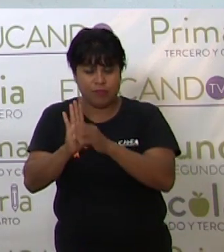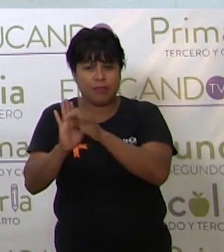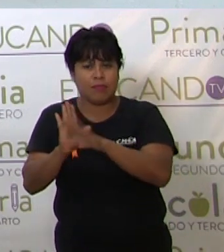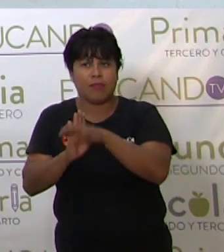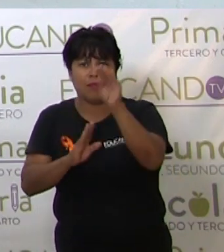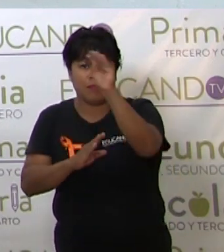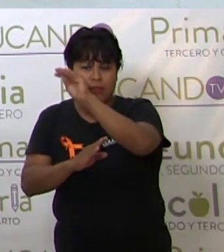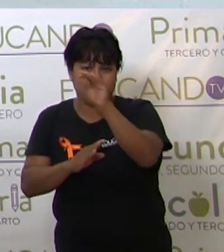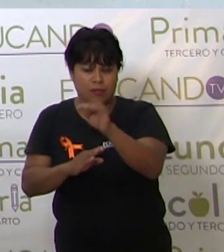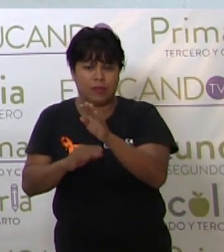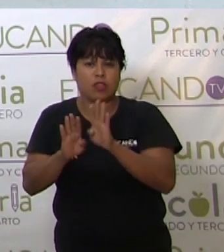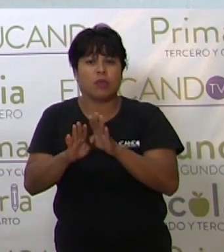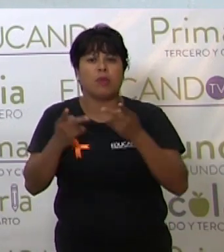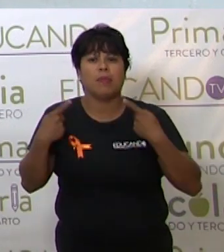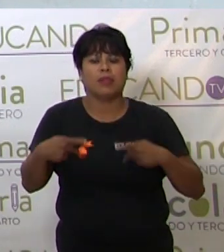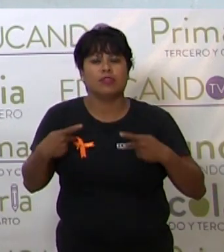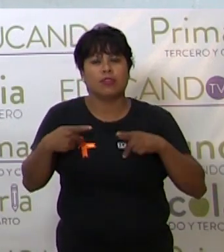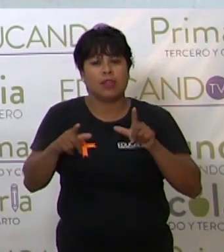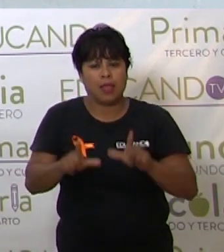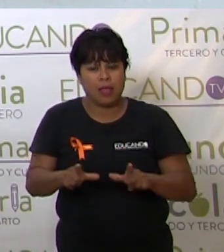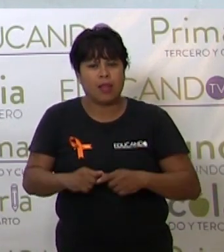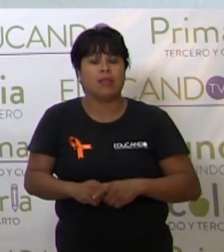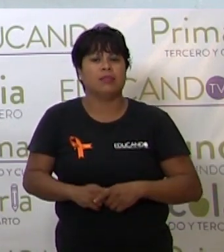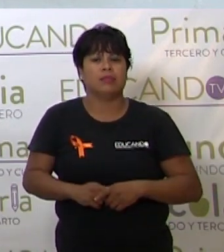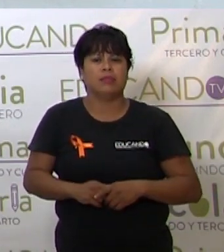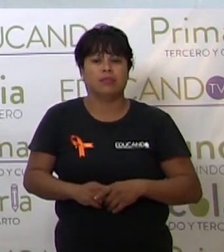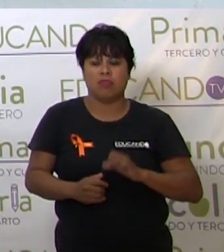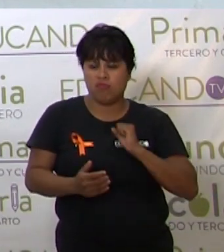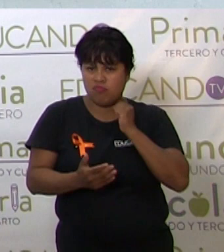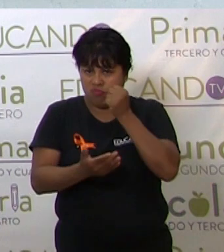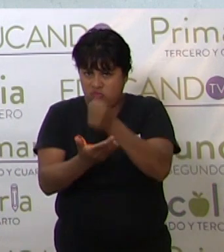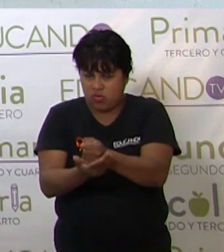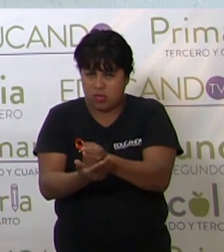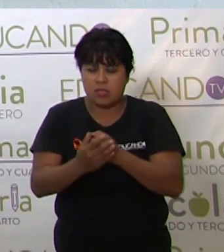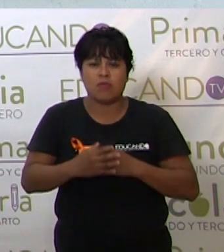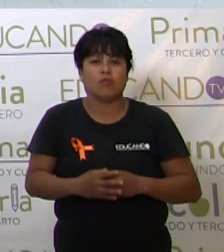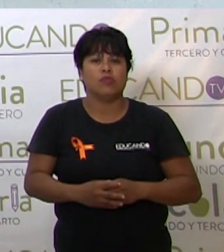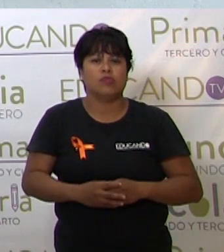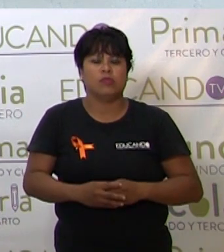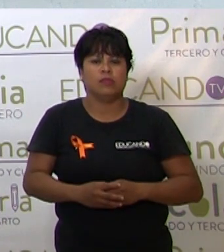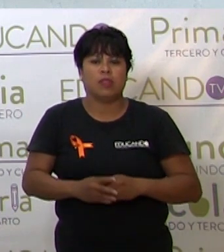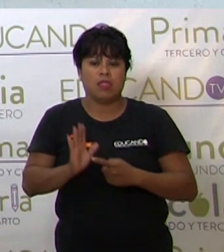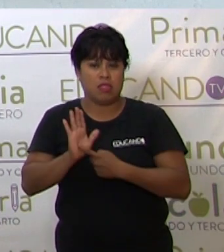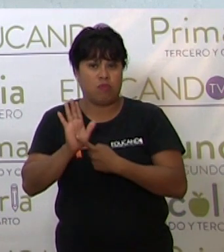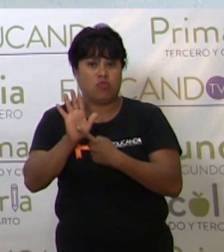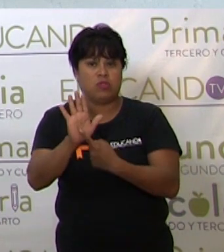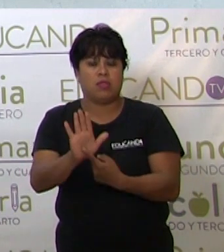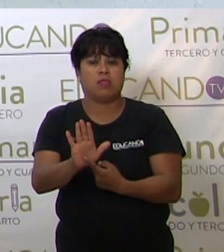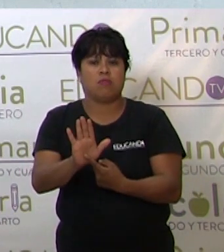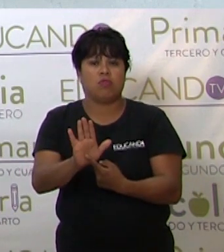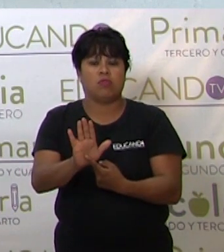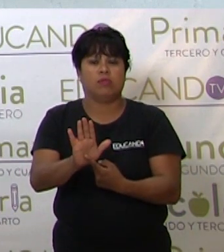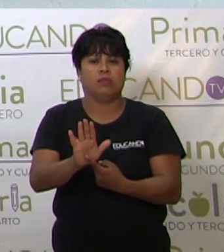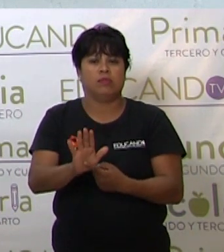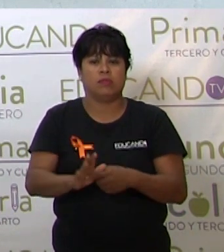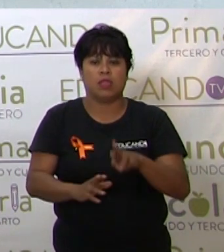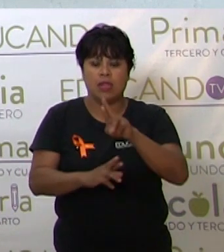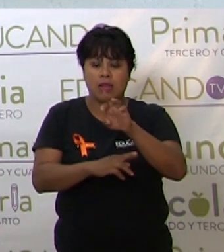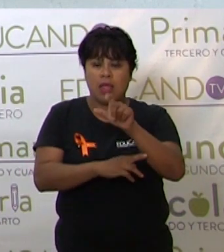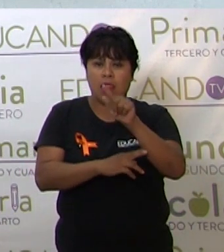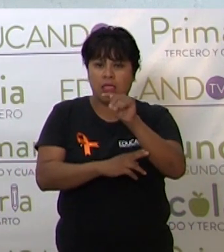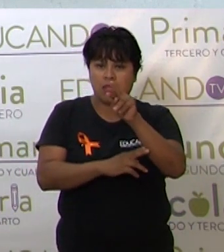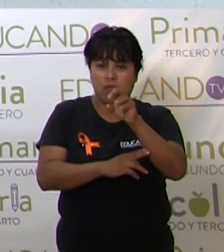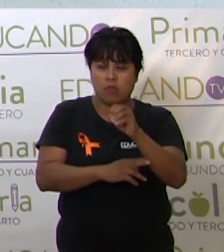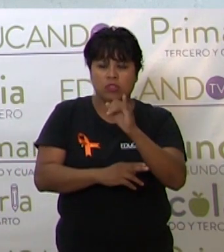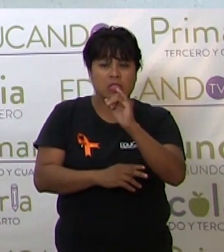ejemplos de los pronombres personales, posesivos, demostrativos, relativos